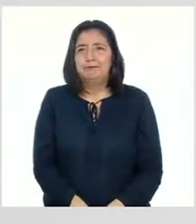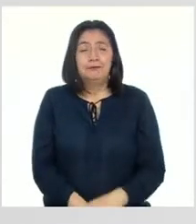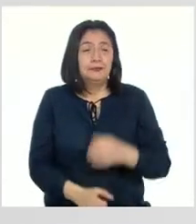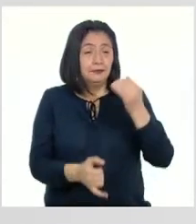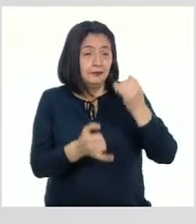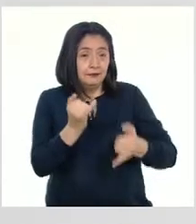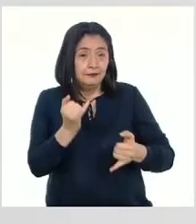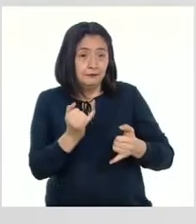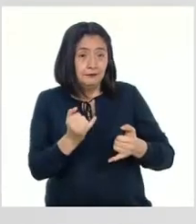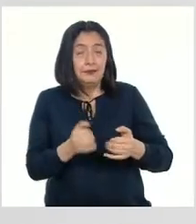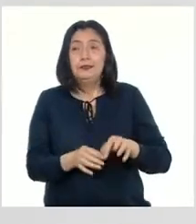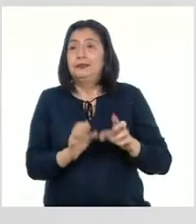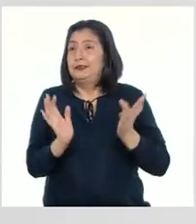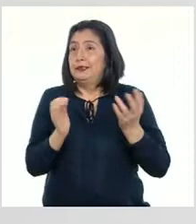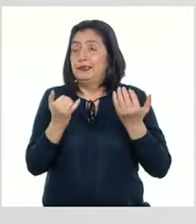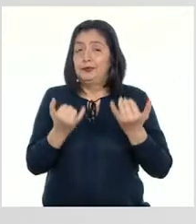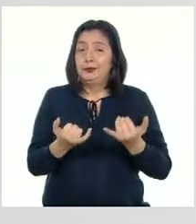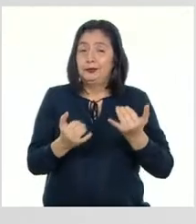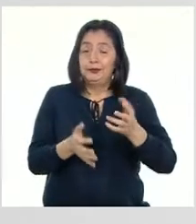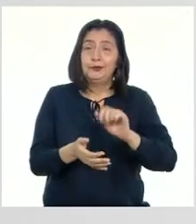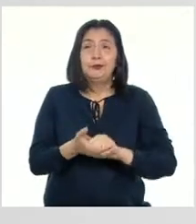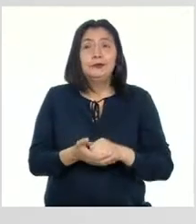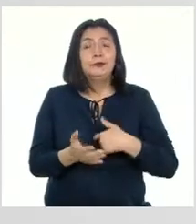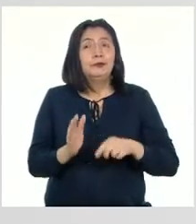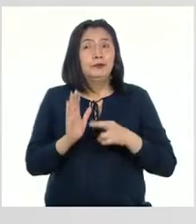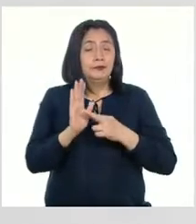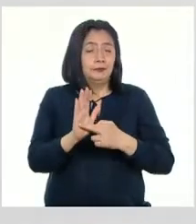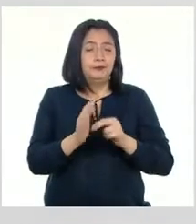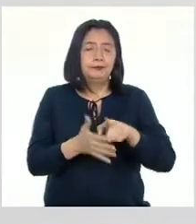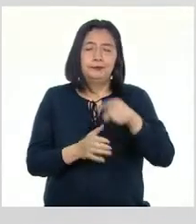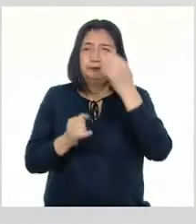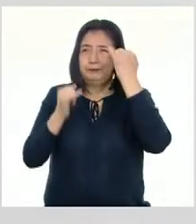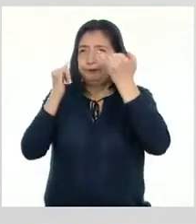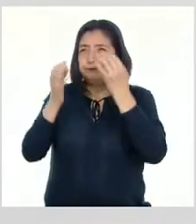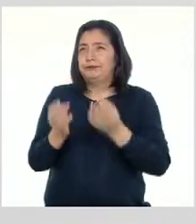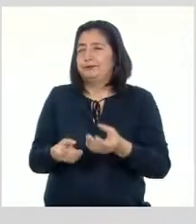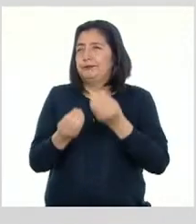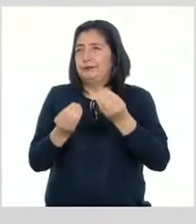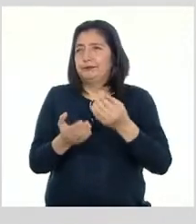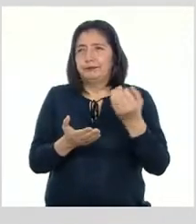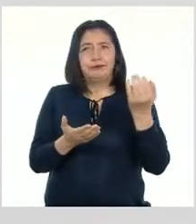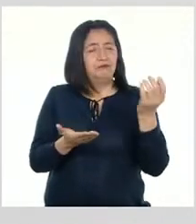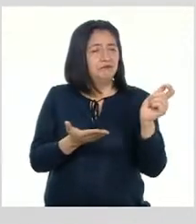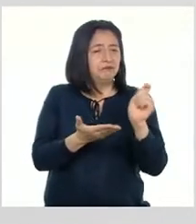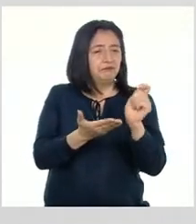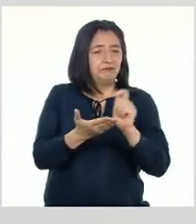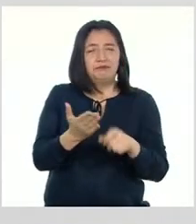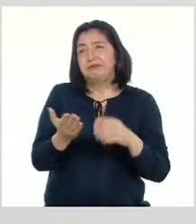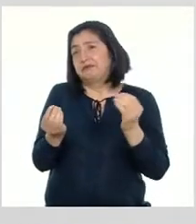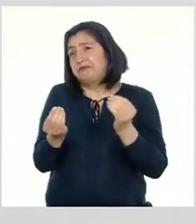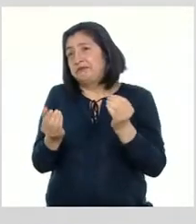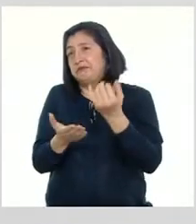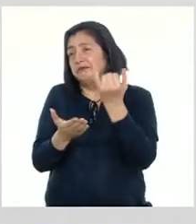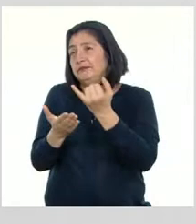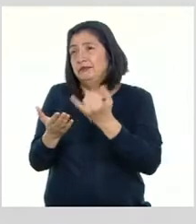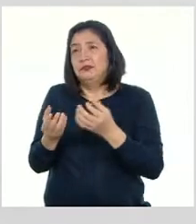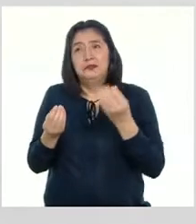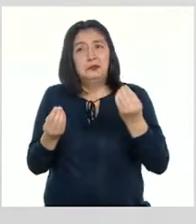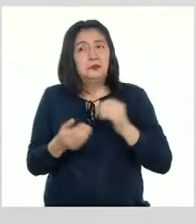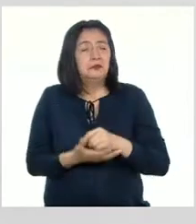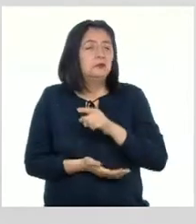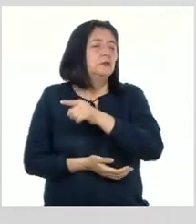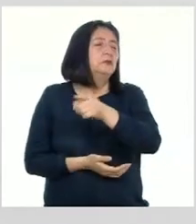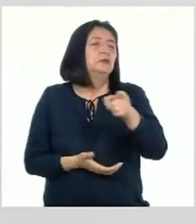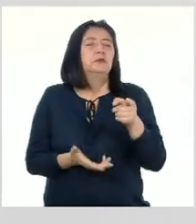finalizar la actividad, chicas y chicos podrán representar sus ideas a través de un texto Dibujo o mediante la